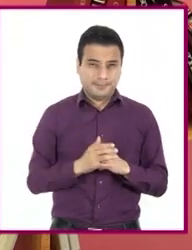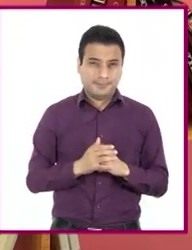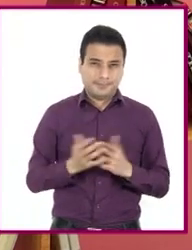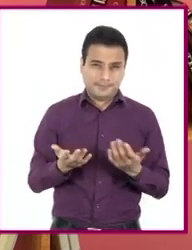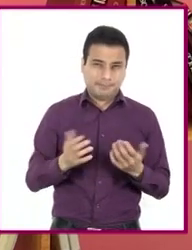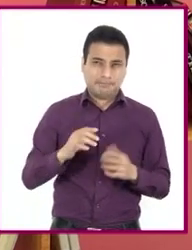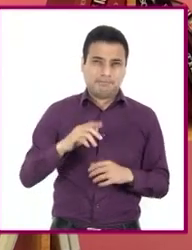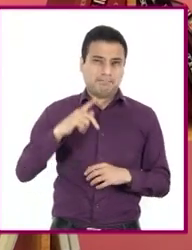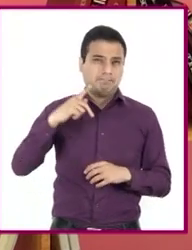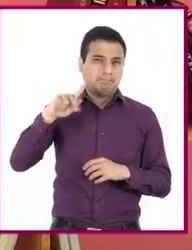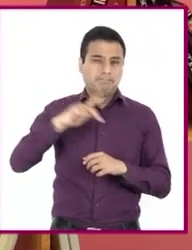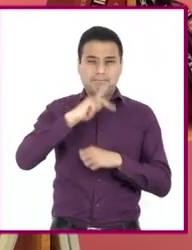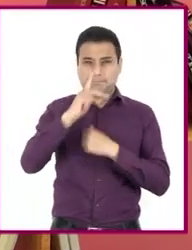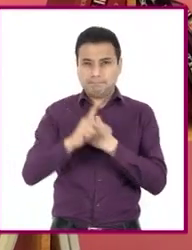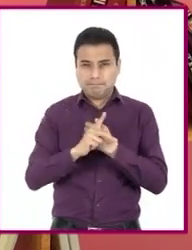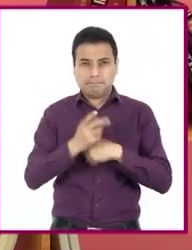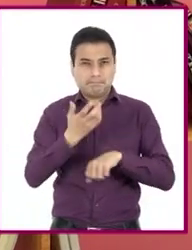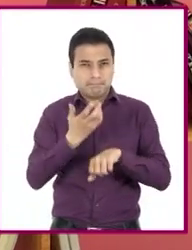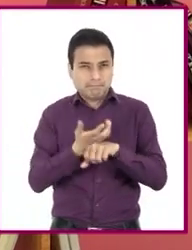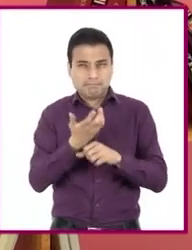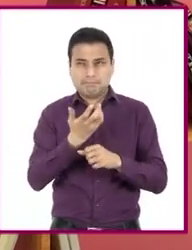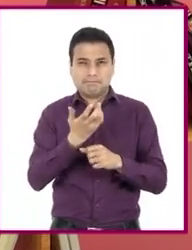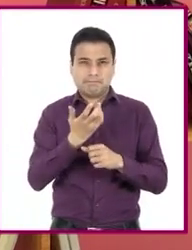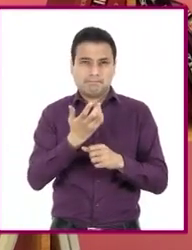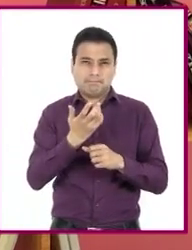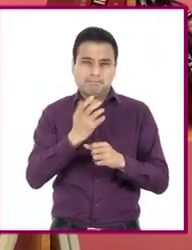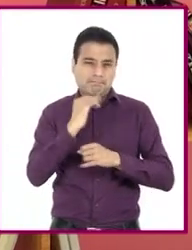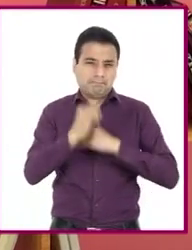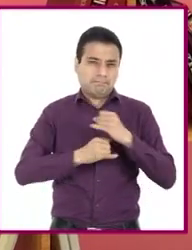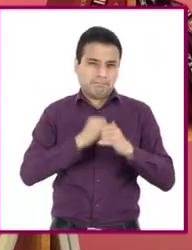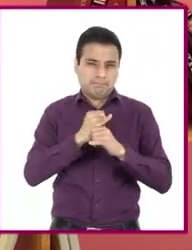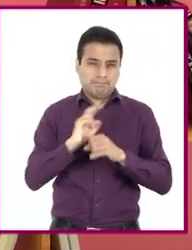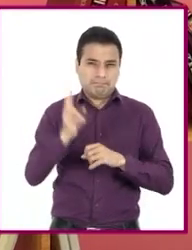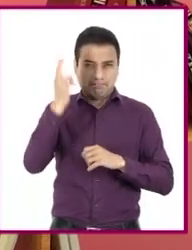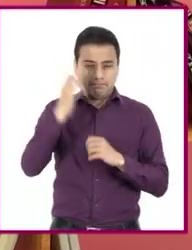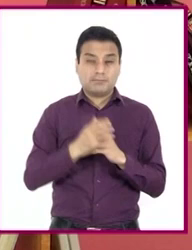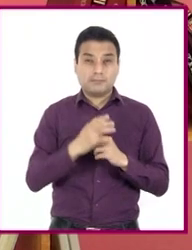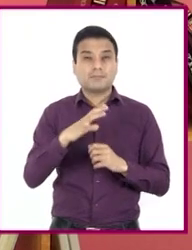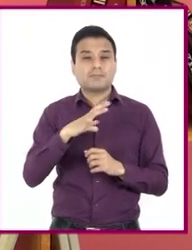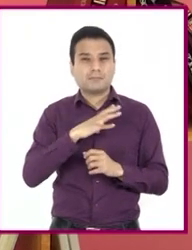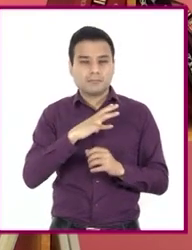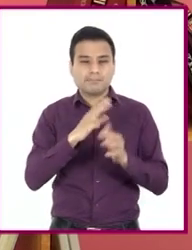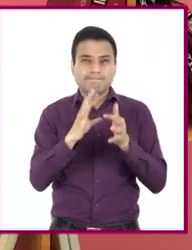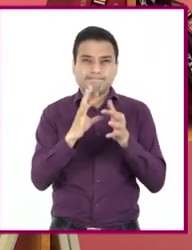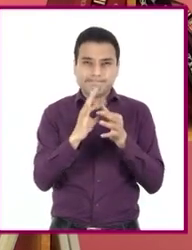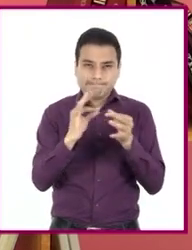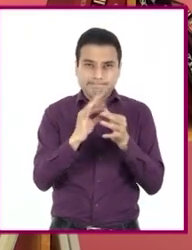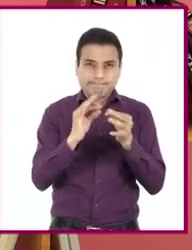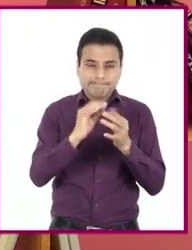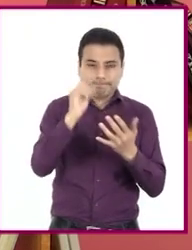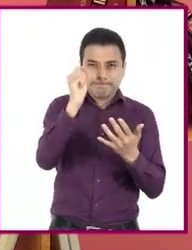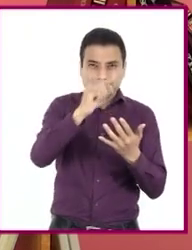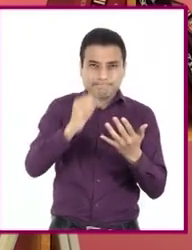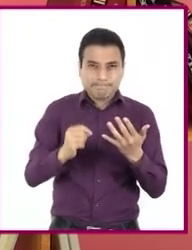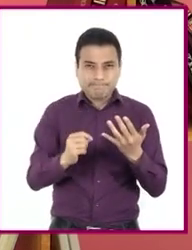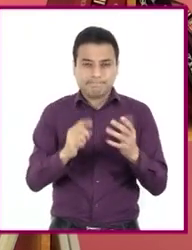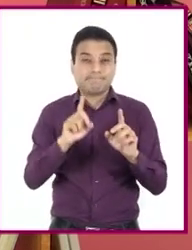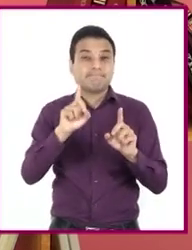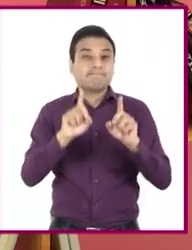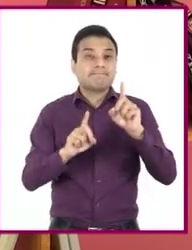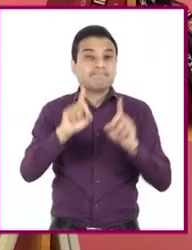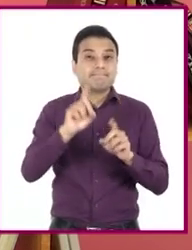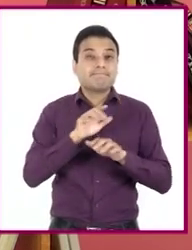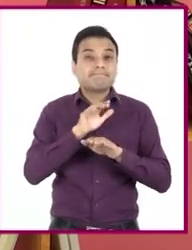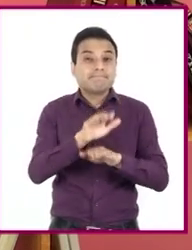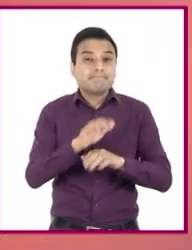internacionales y sitios académicos cuentan con información detallada para ayudar a resolver dudas específicas